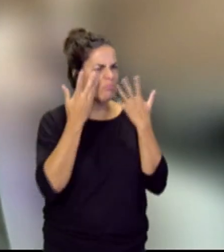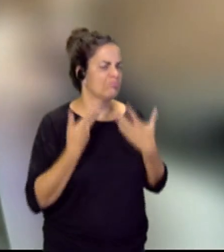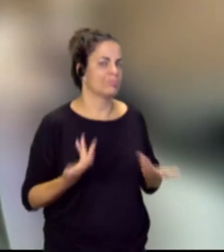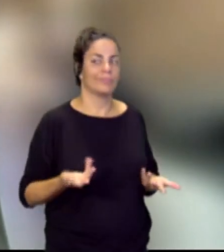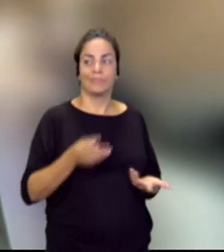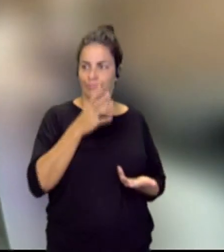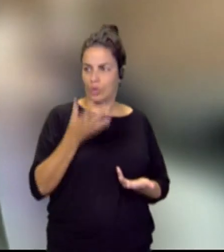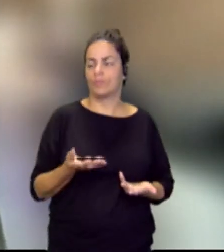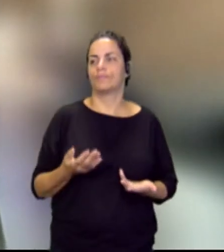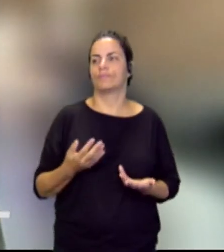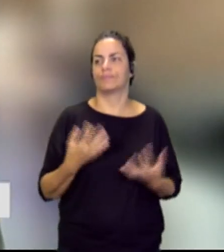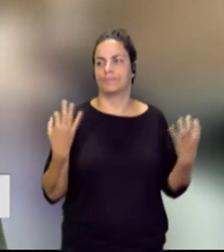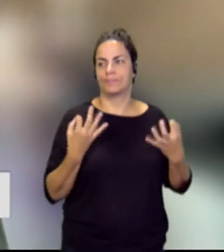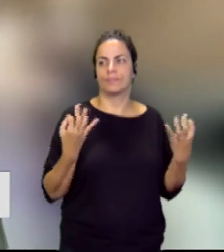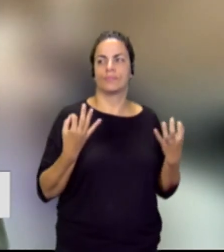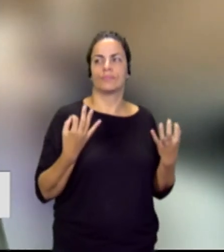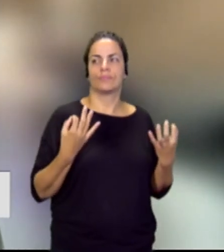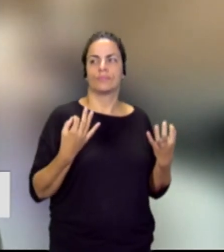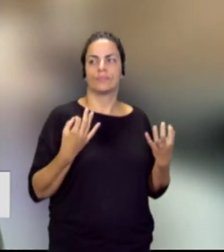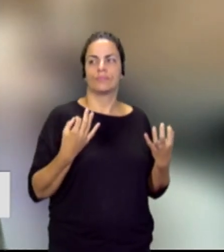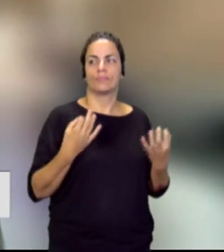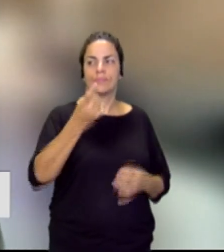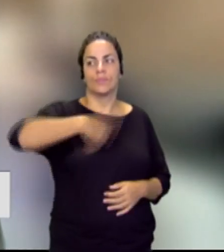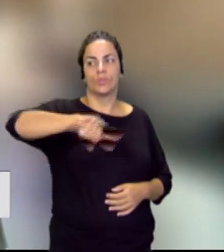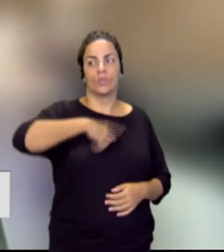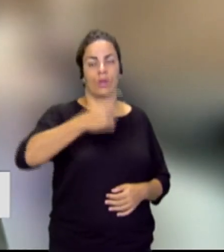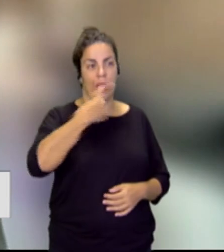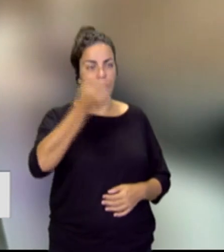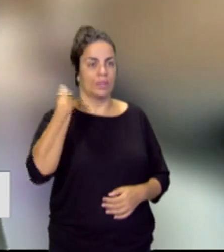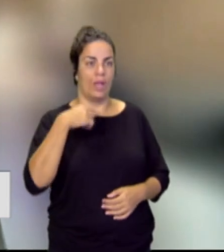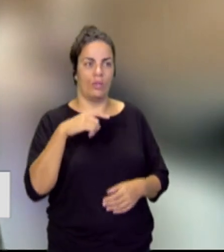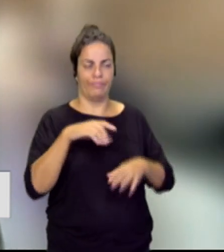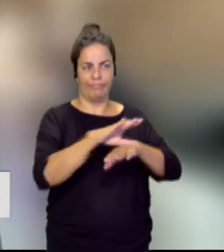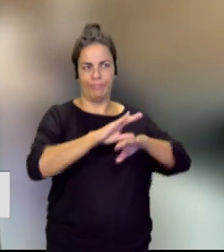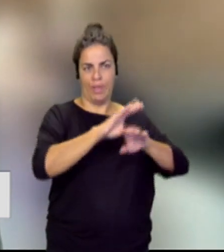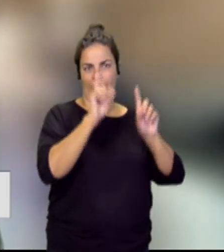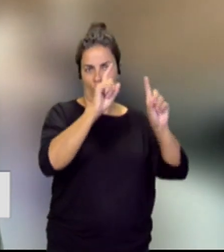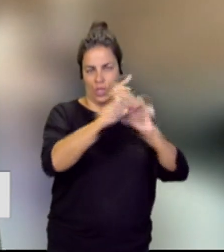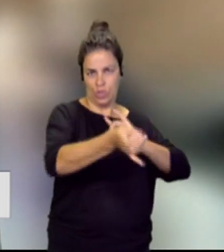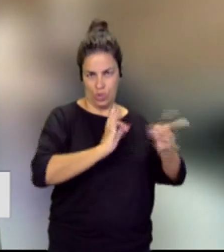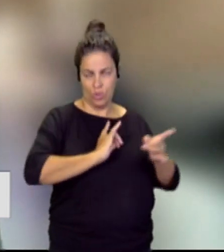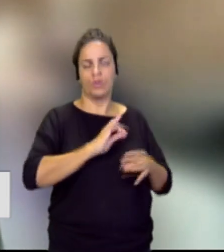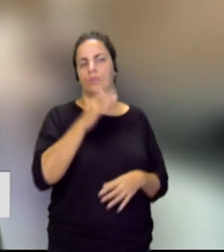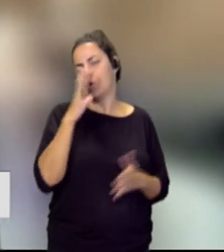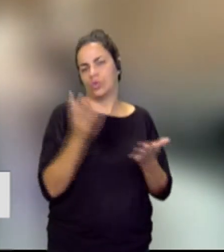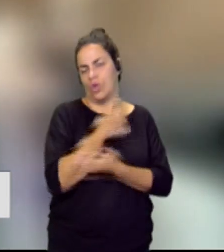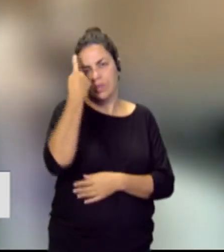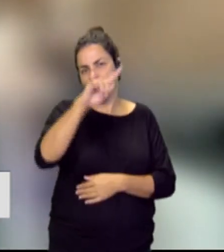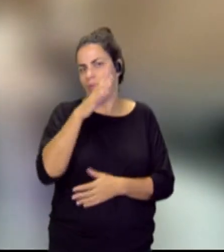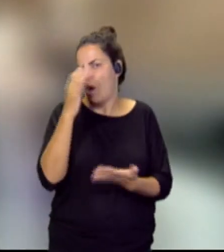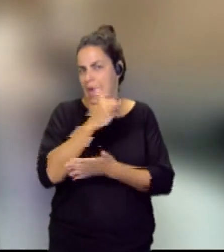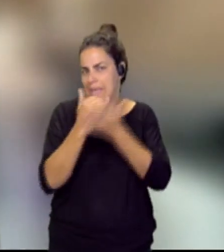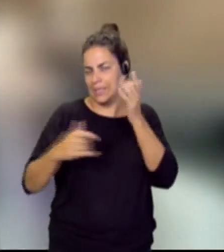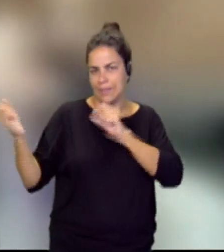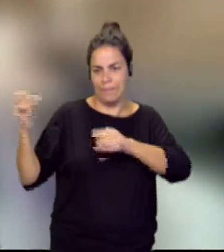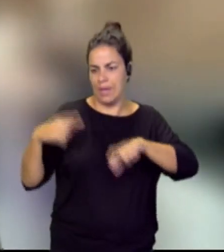es el siguiente. A nosotros el año pasado nos llama educación. Todos conocemos la crisis migratoria, la que estamos haciendo frente